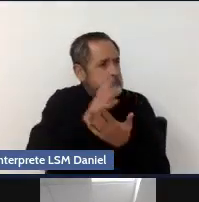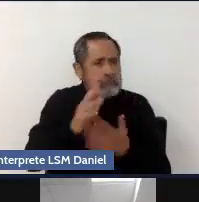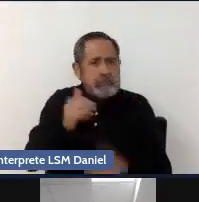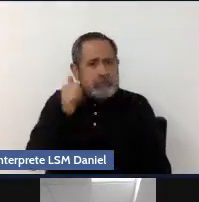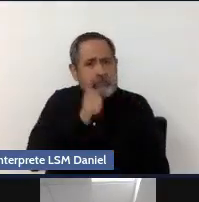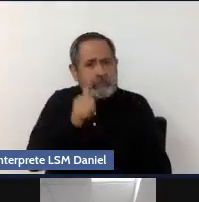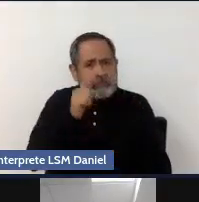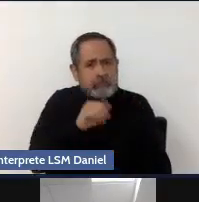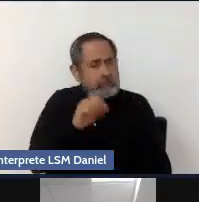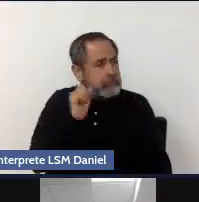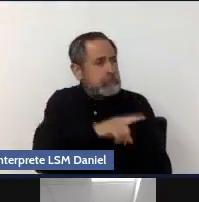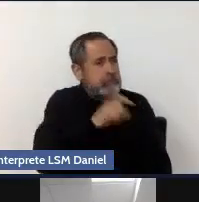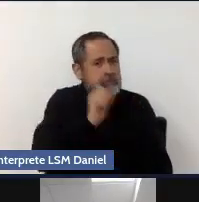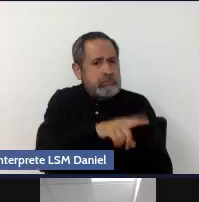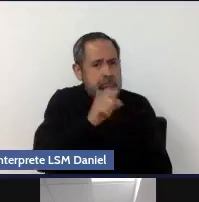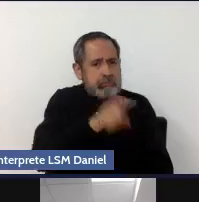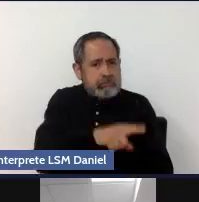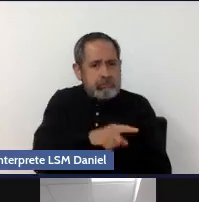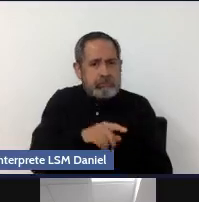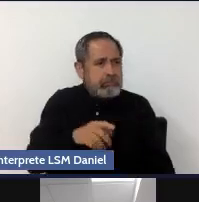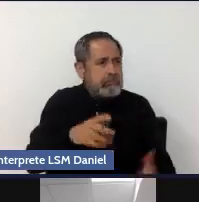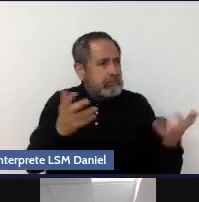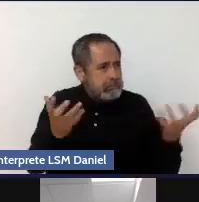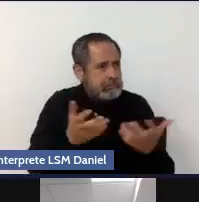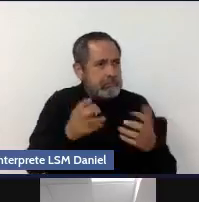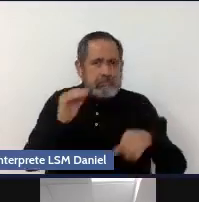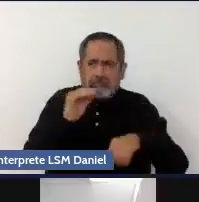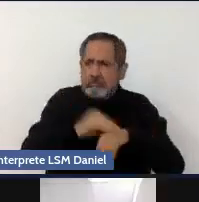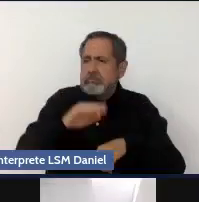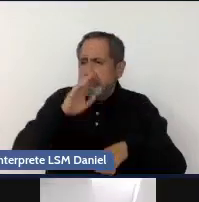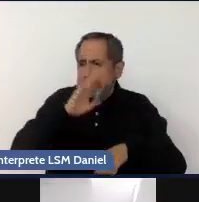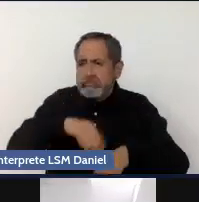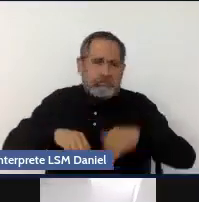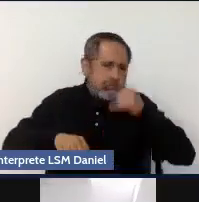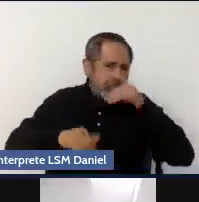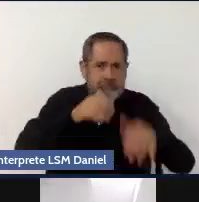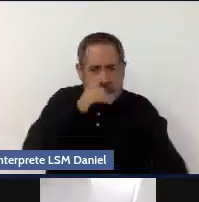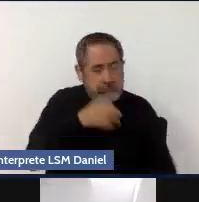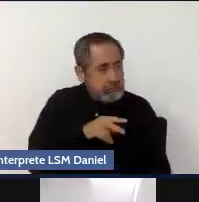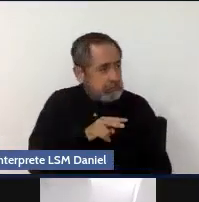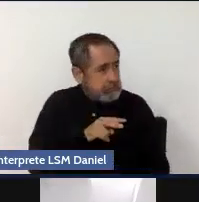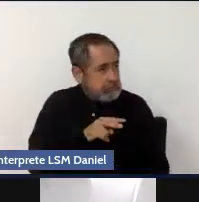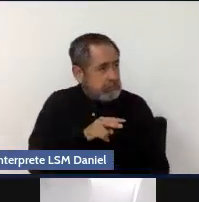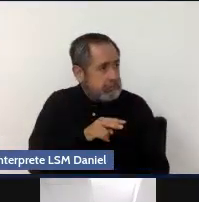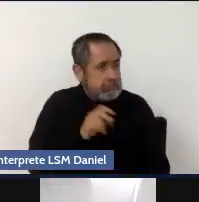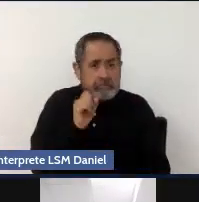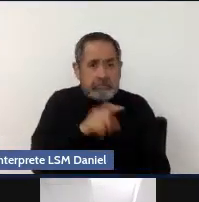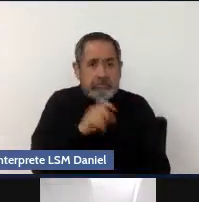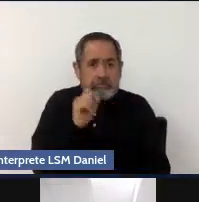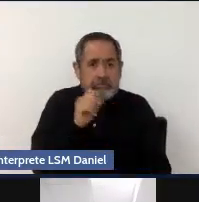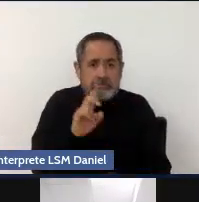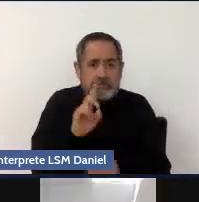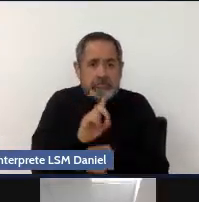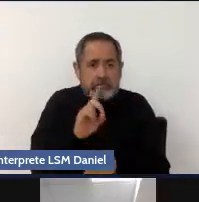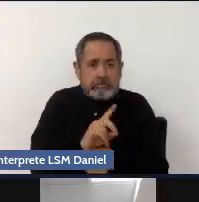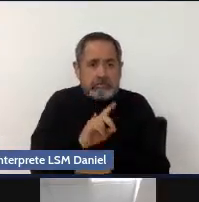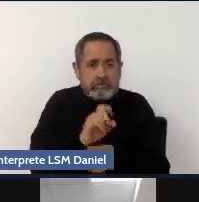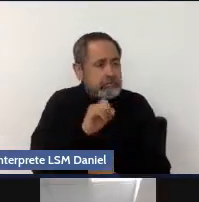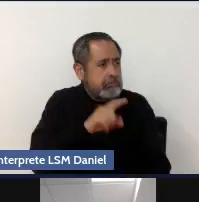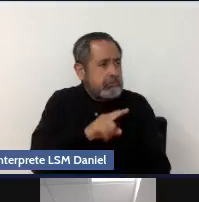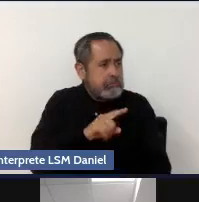ya algunas conductas que ya han sido influenciadas por un consumo excesivo,